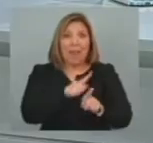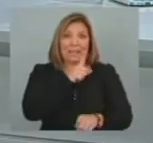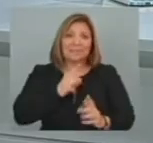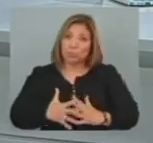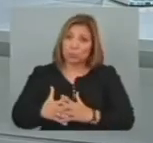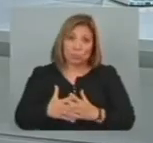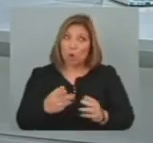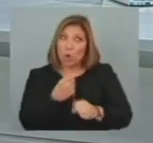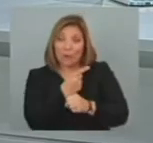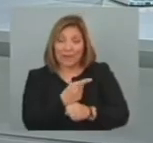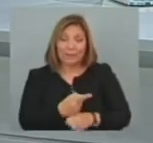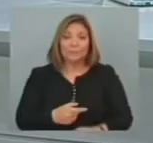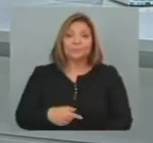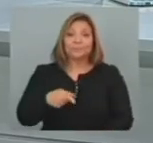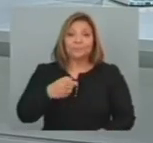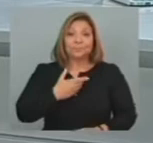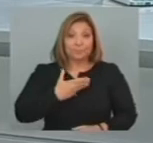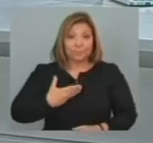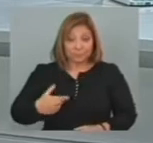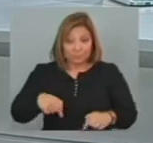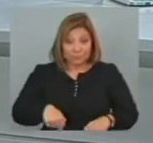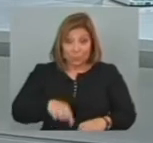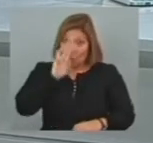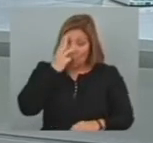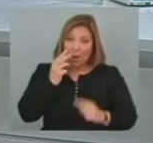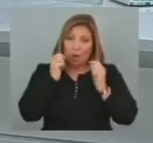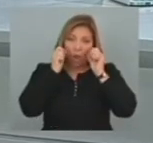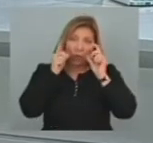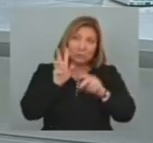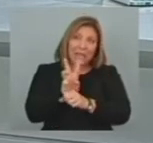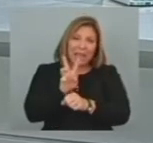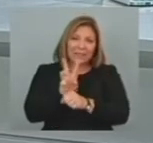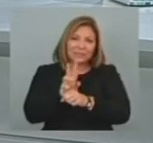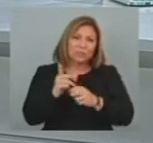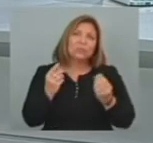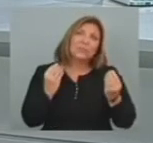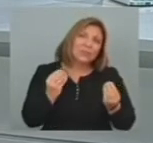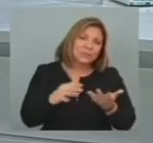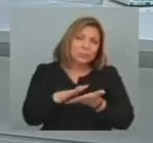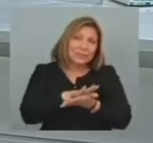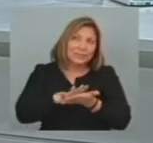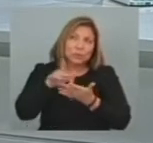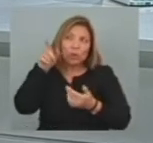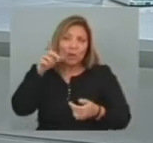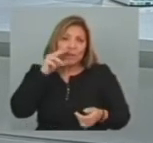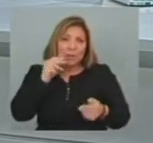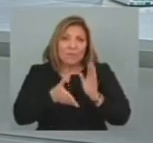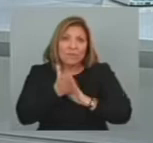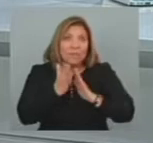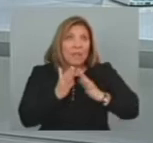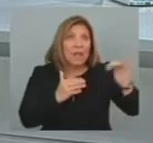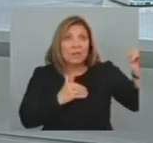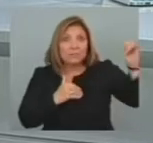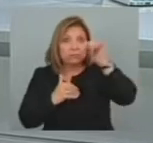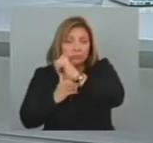Aquí en nuestro país El gobierno observa con atención La situación en Siria Ante lo que puede ser un inminente